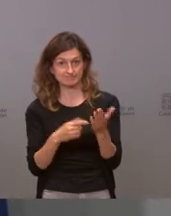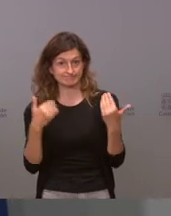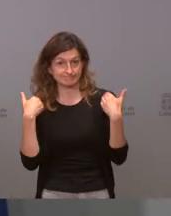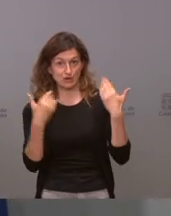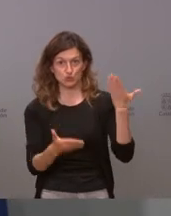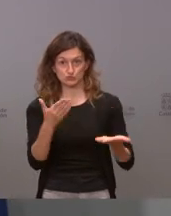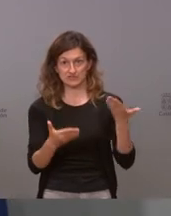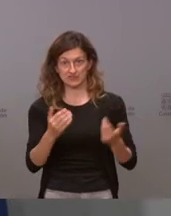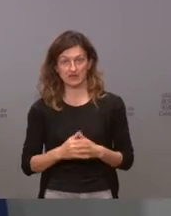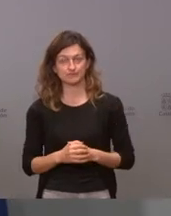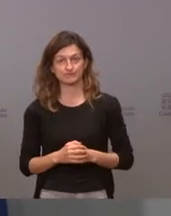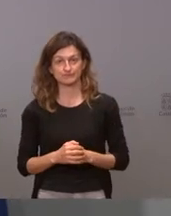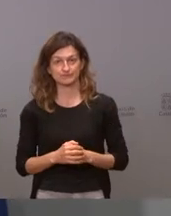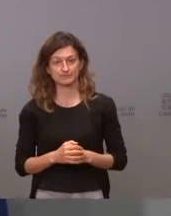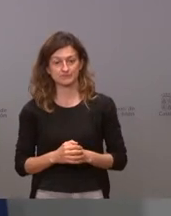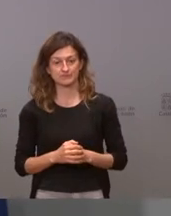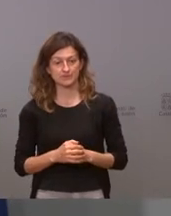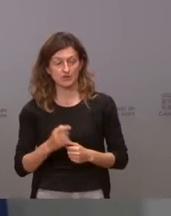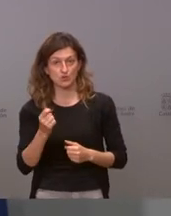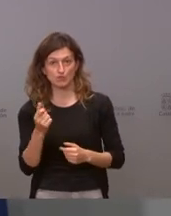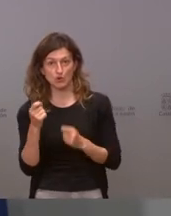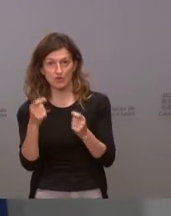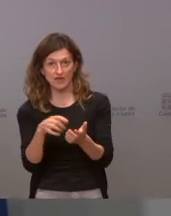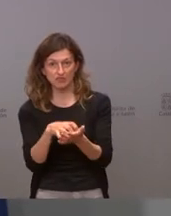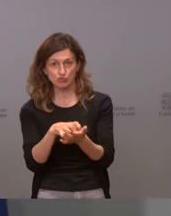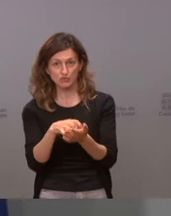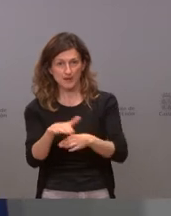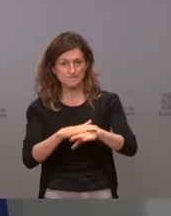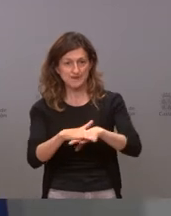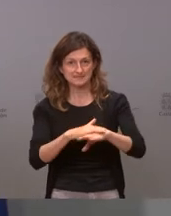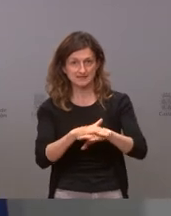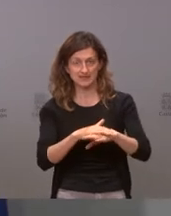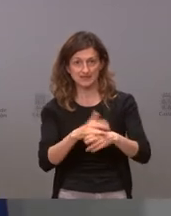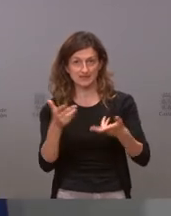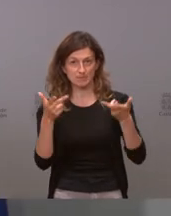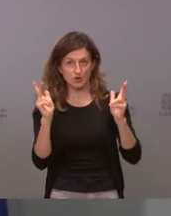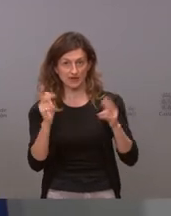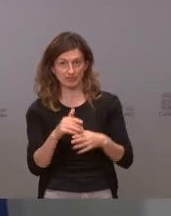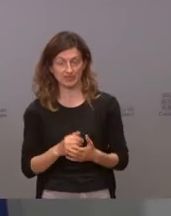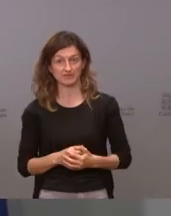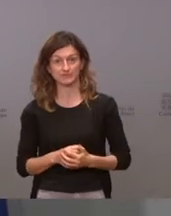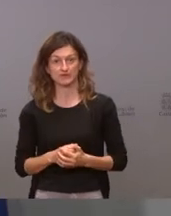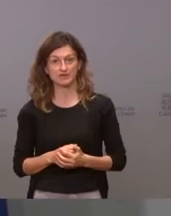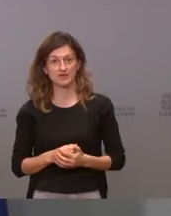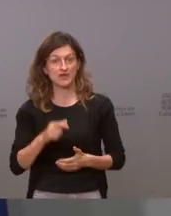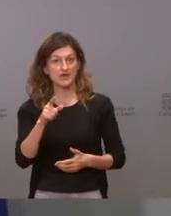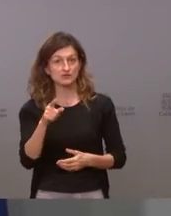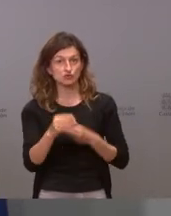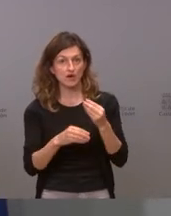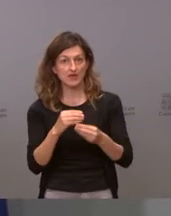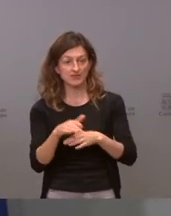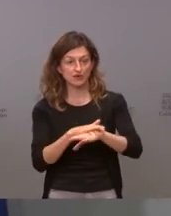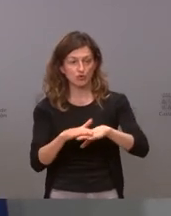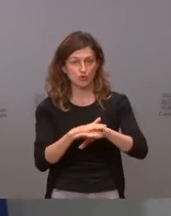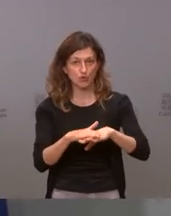justicia se está poniendo en cuestión la esencia misma de la democracia liberal y eso solo lo hace un